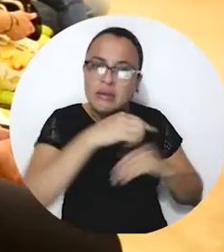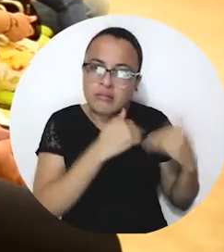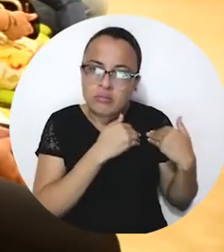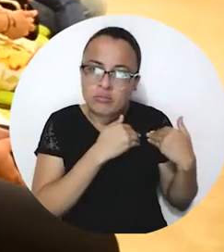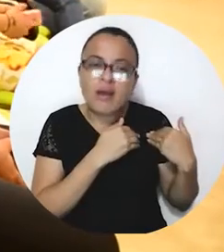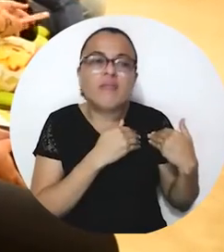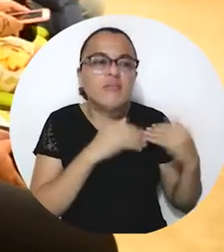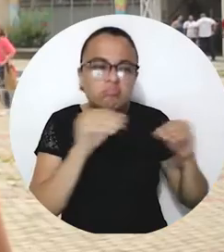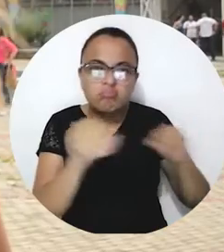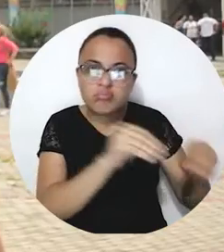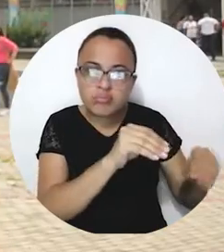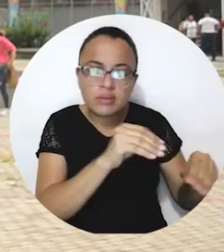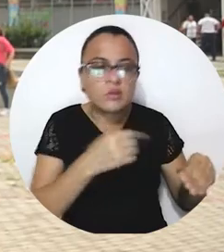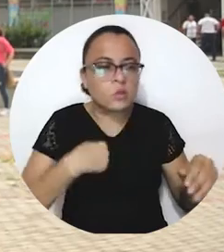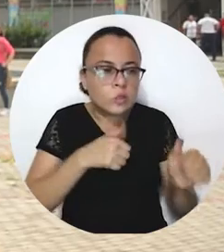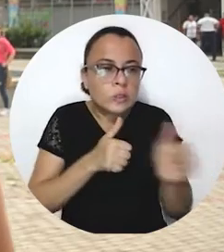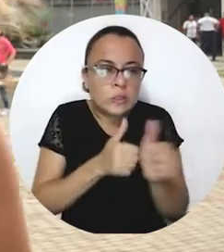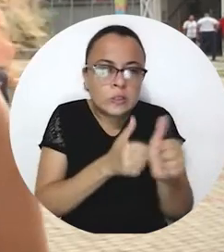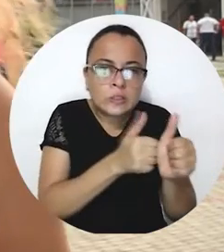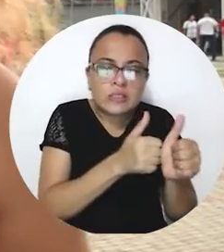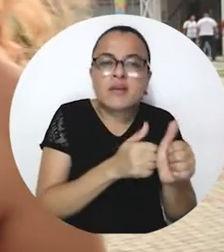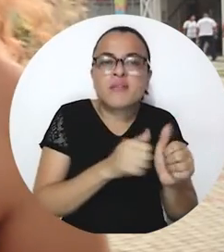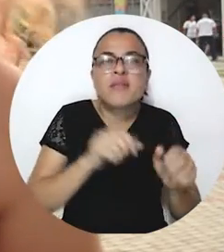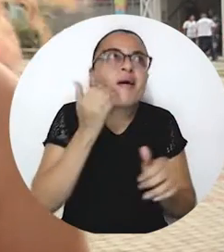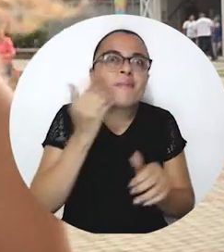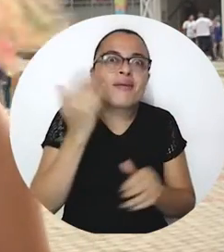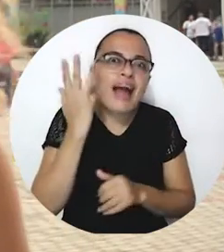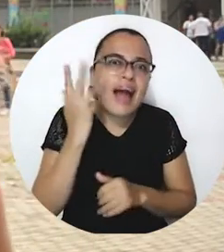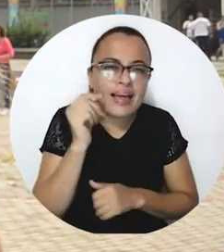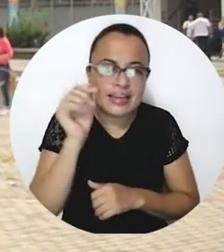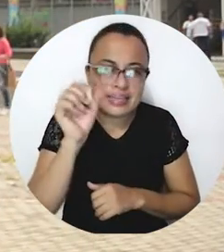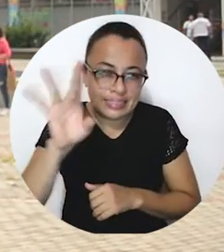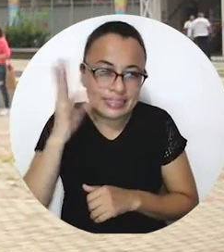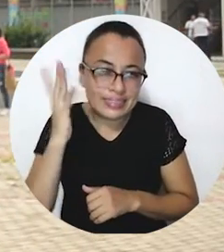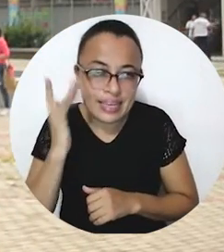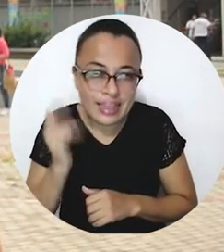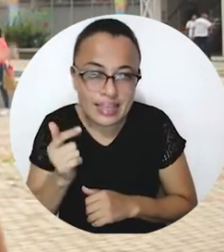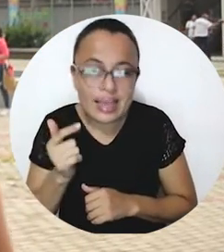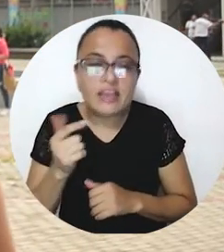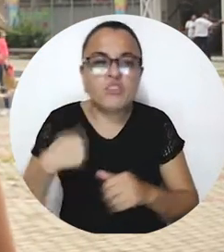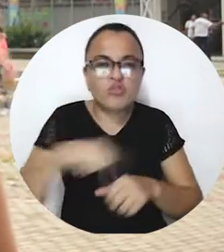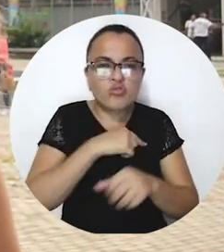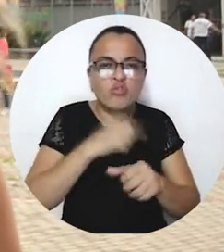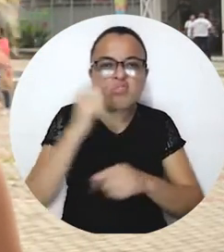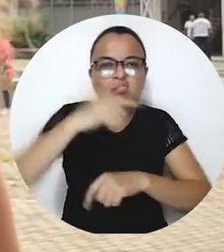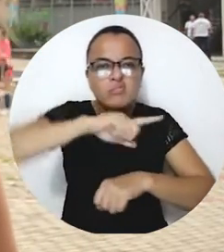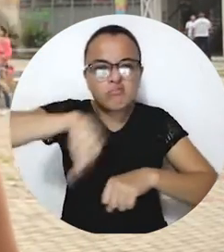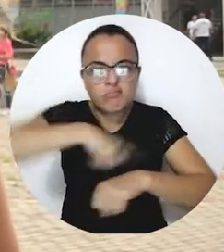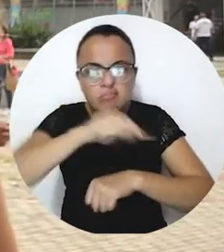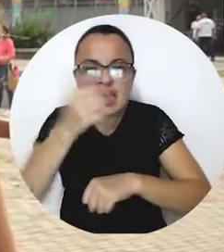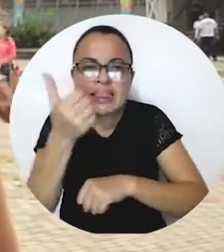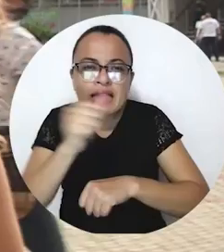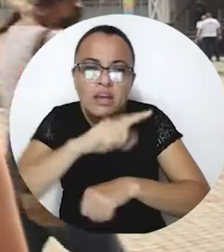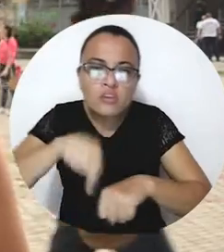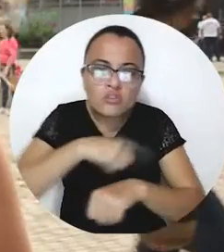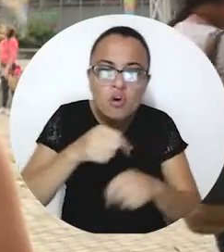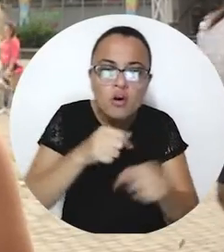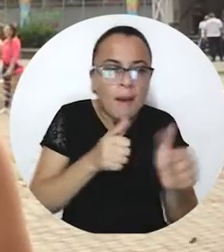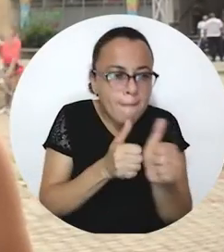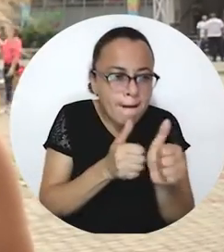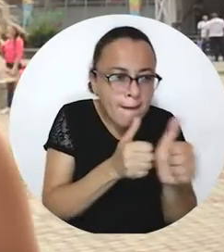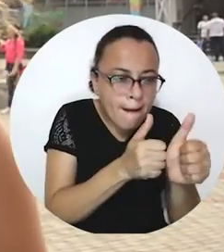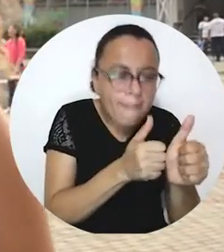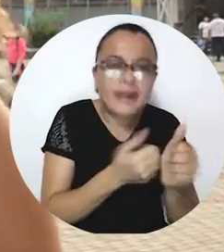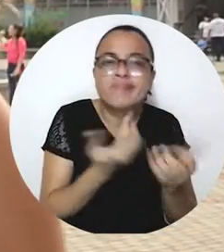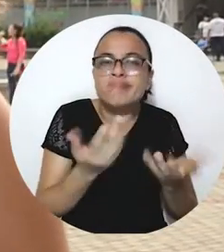comunitarias. Vamos a estar cada 15 días aproximadamente 10 horas diarias con las madres comunitarias y pues